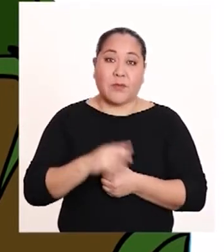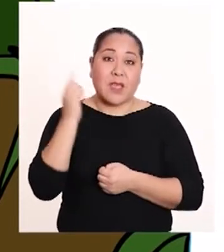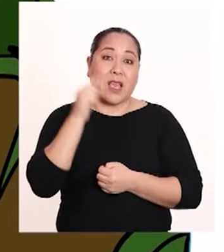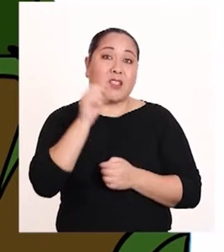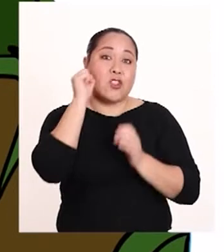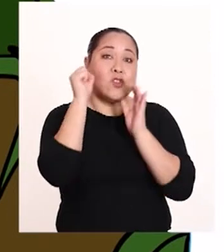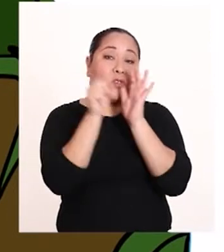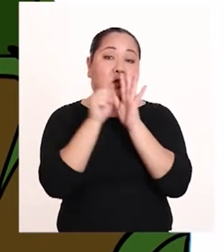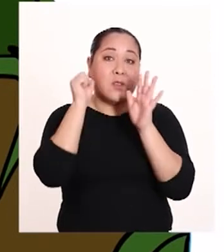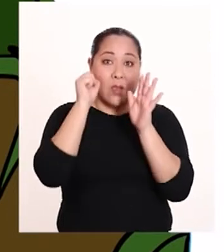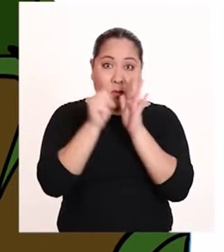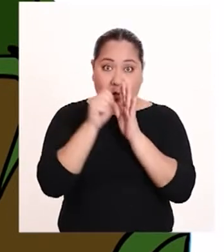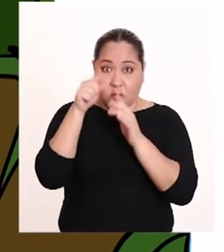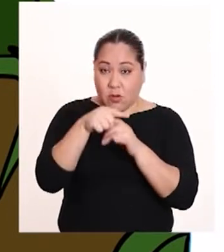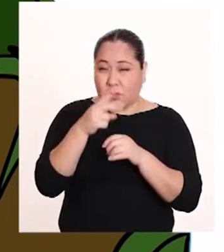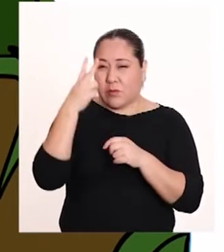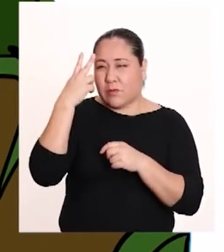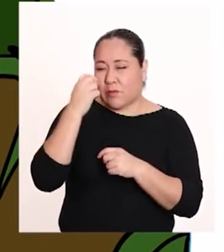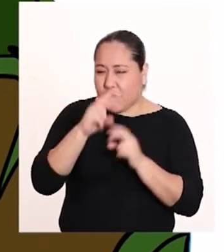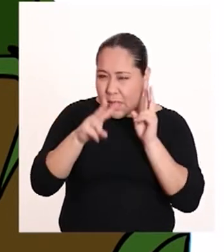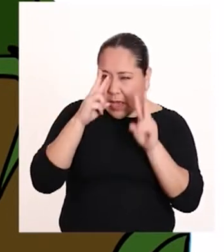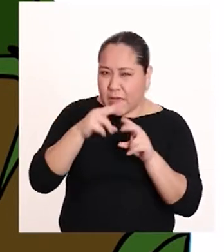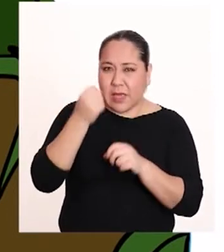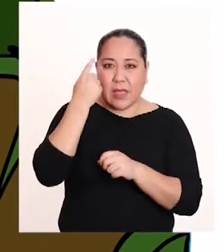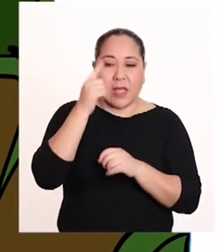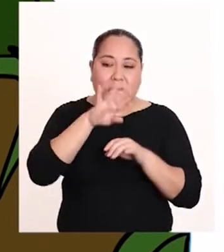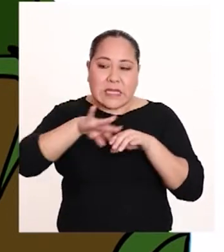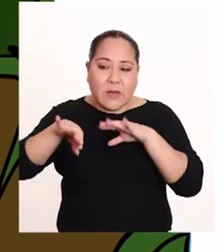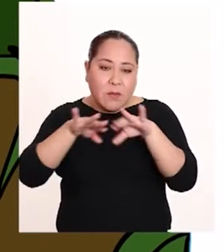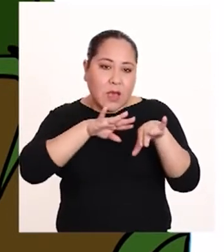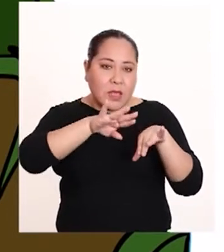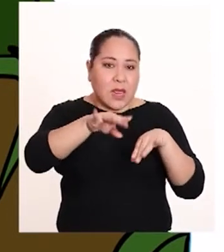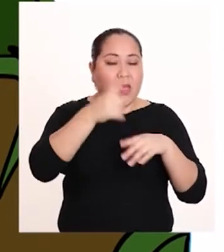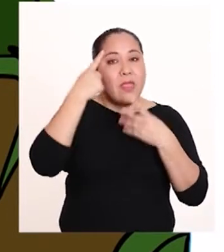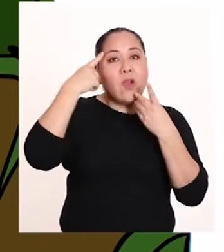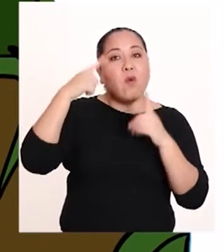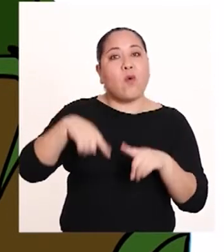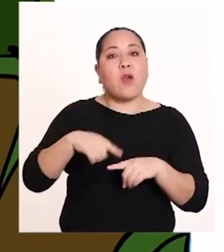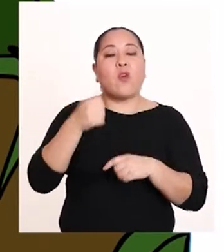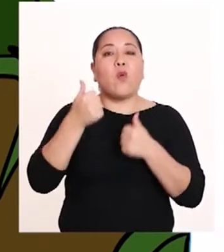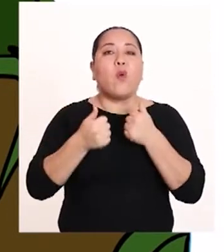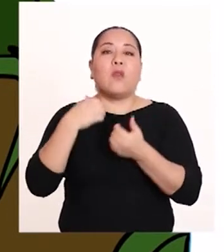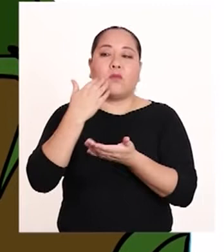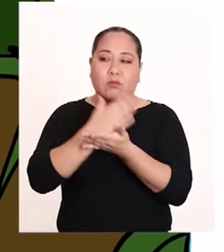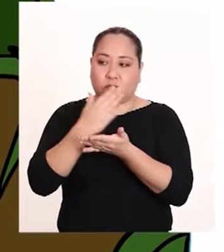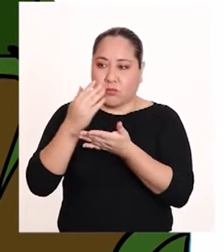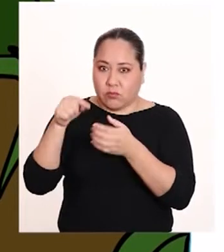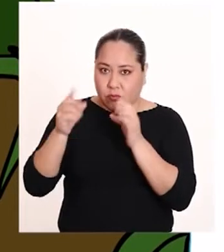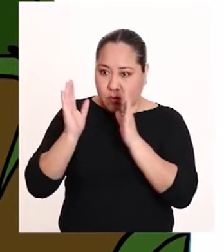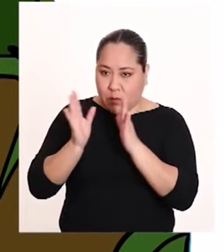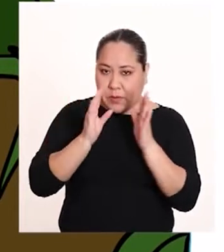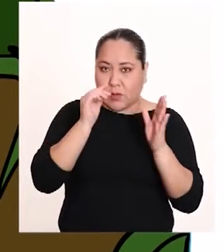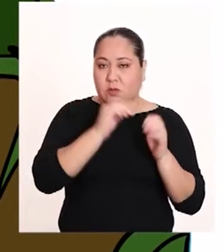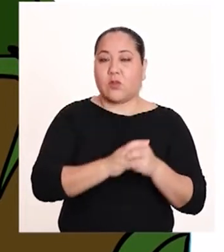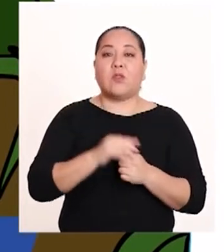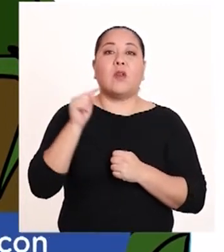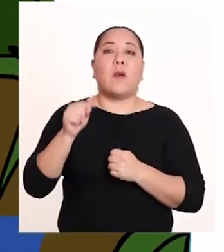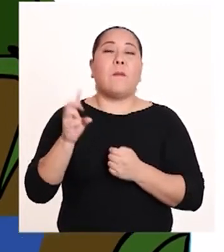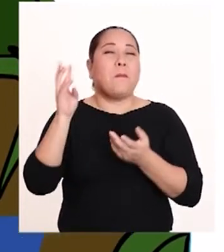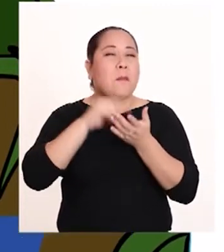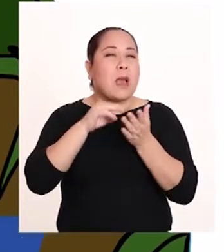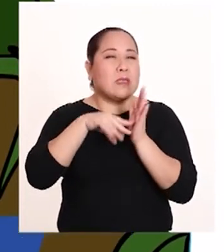Estos símbolos hacen posible separar los recipientes de acuerdo con su composición. En general,